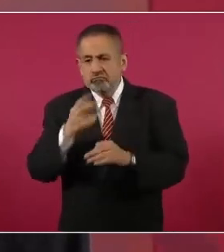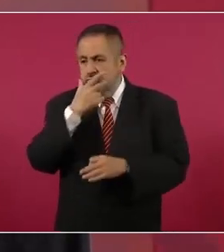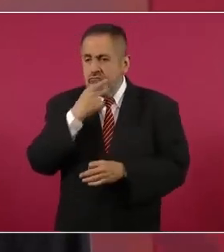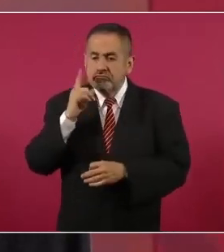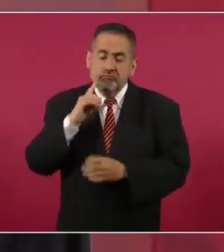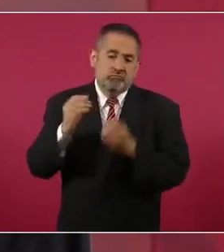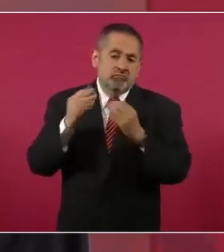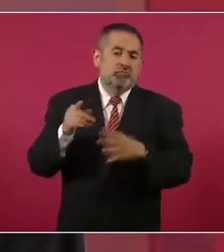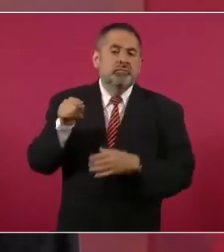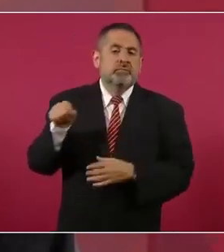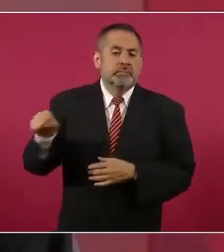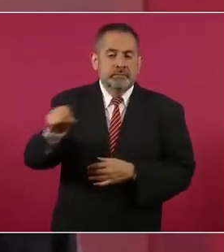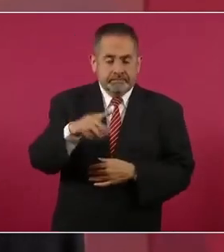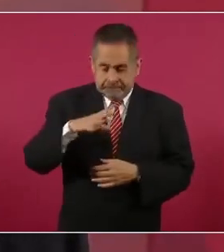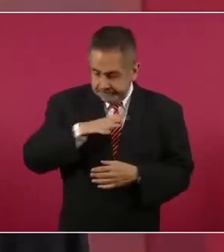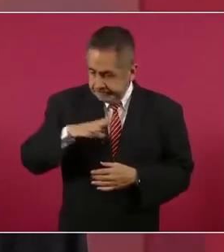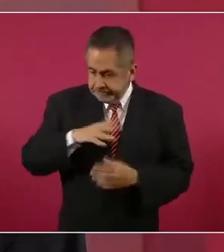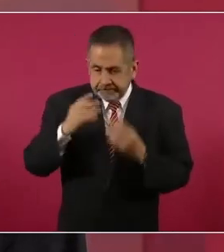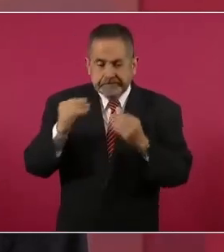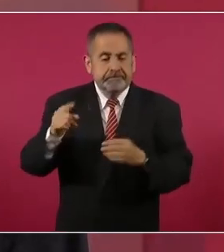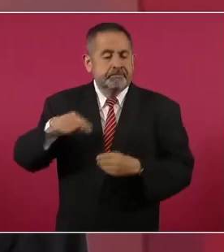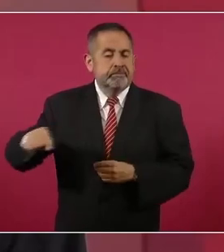afortunadamente los hay,